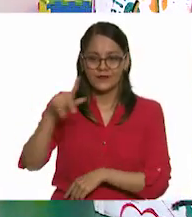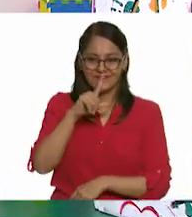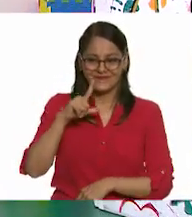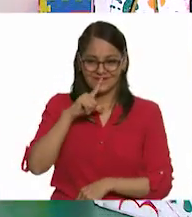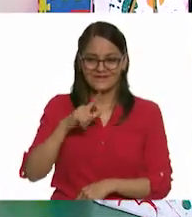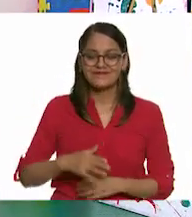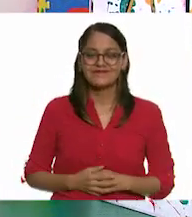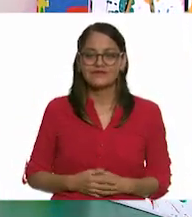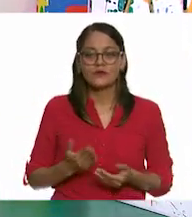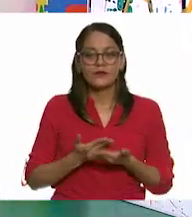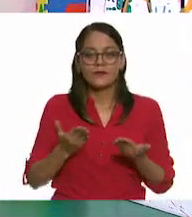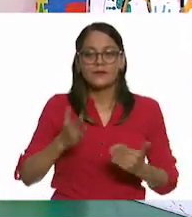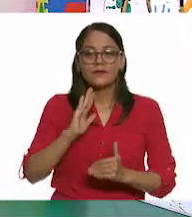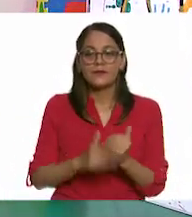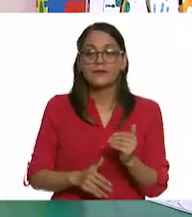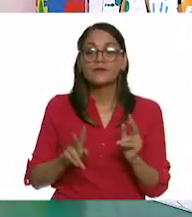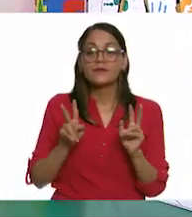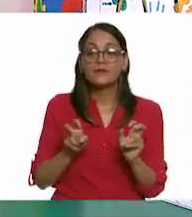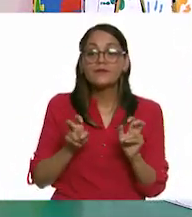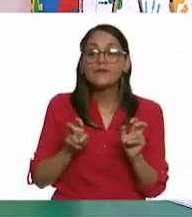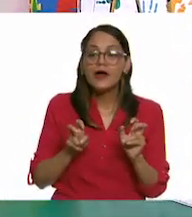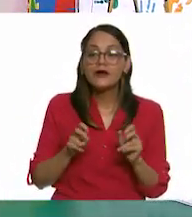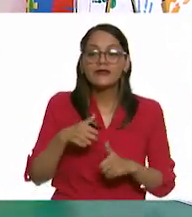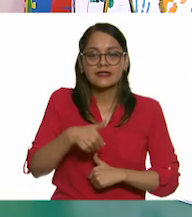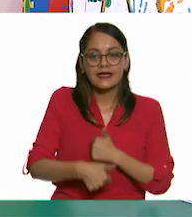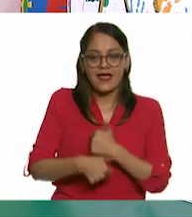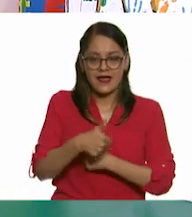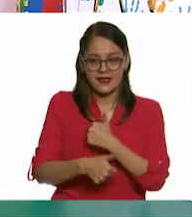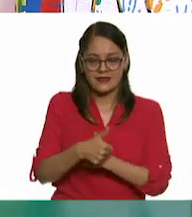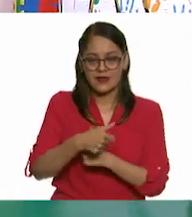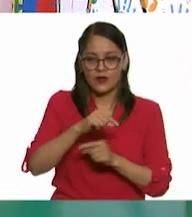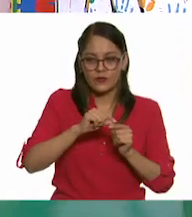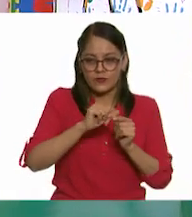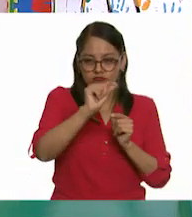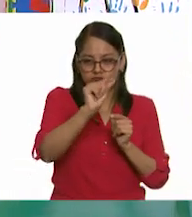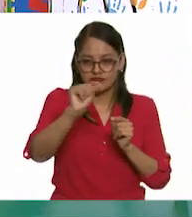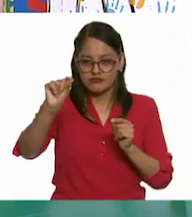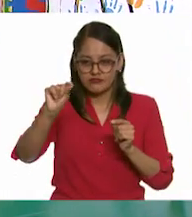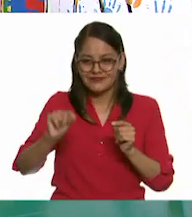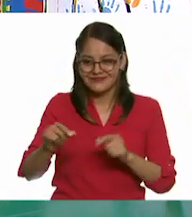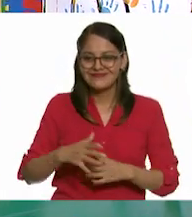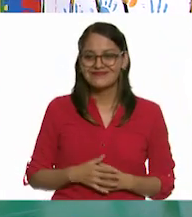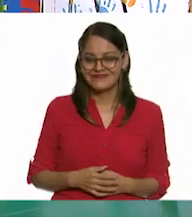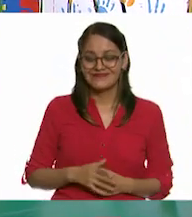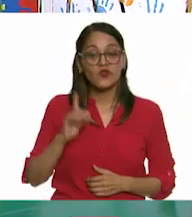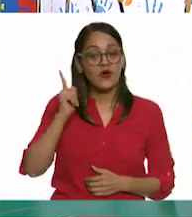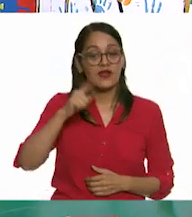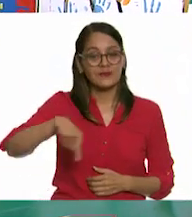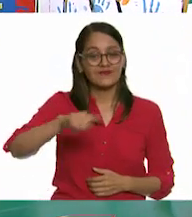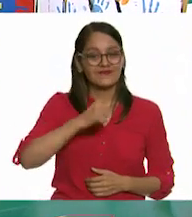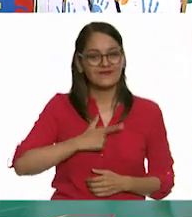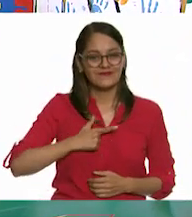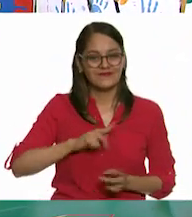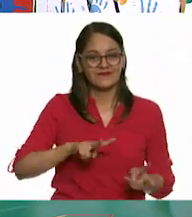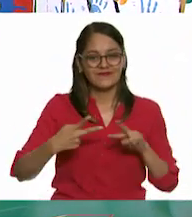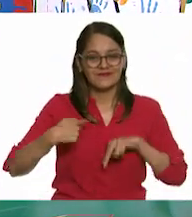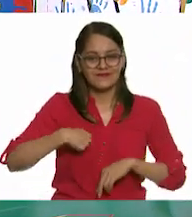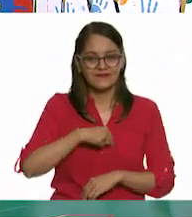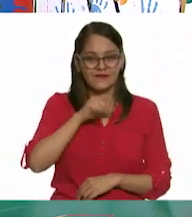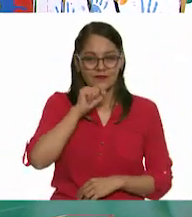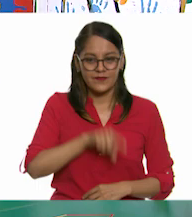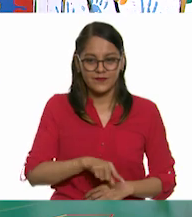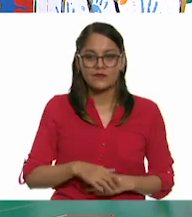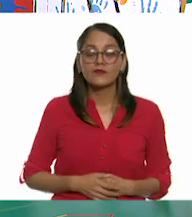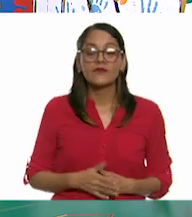lengua materna. Hemos terminado así con carrera de líneas locas. Espero que lo hayan disfrutado tanto como nosotros.